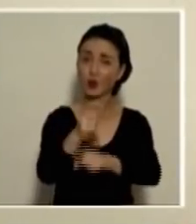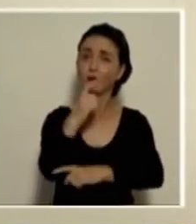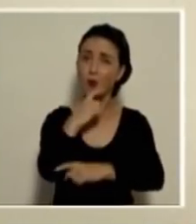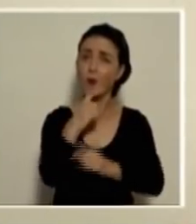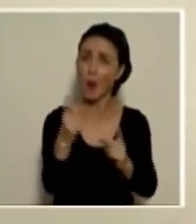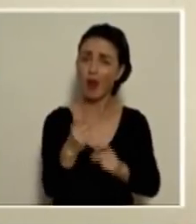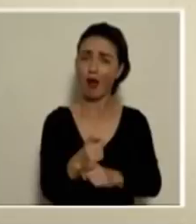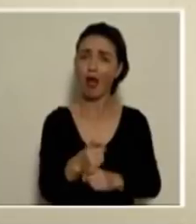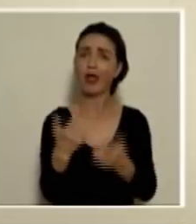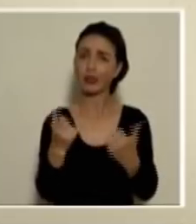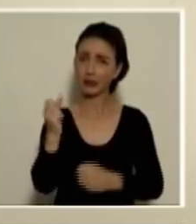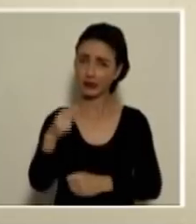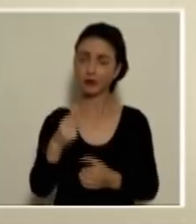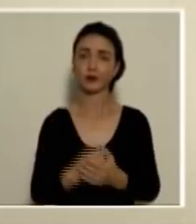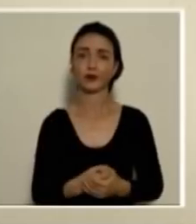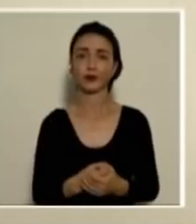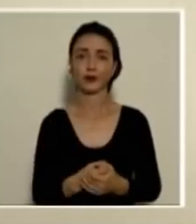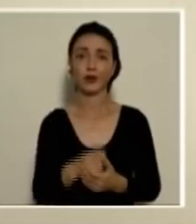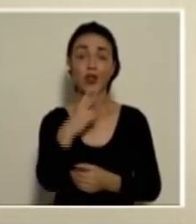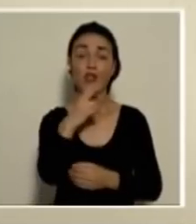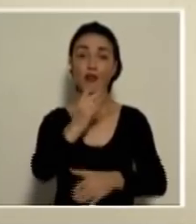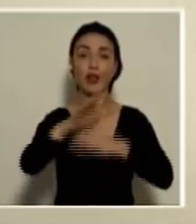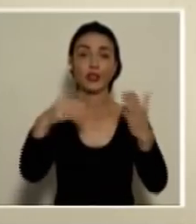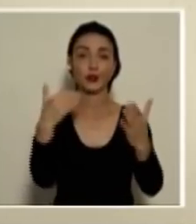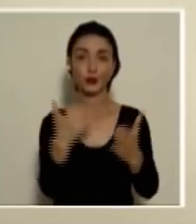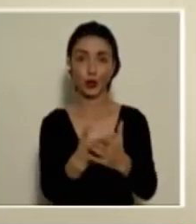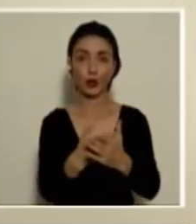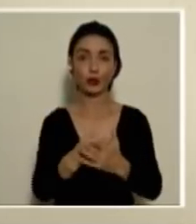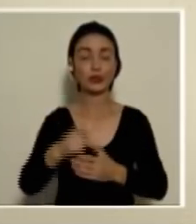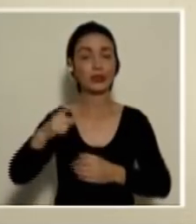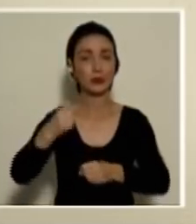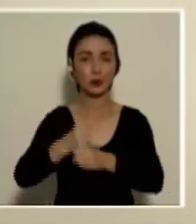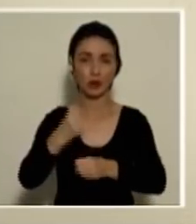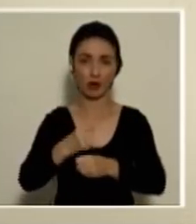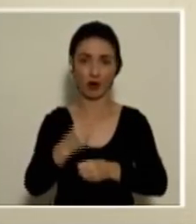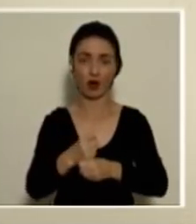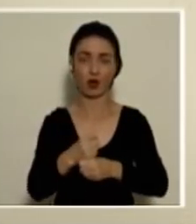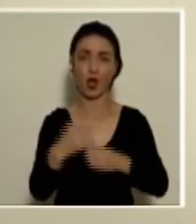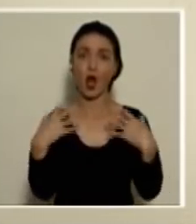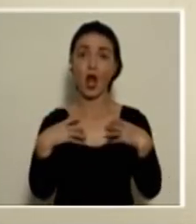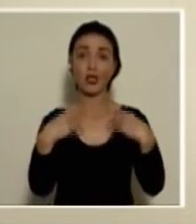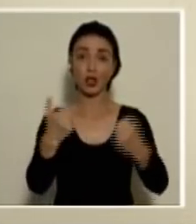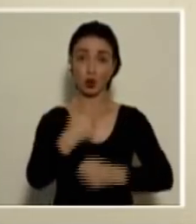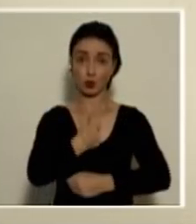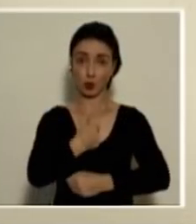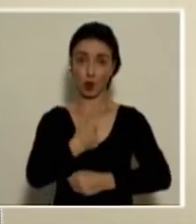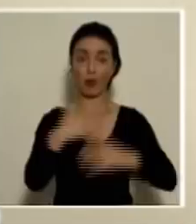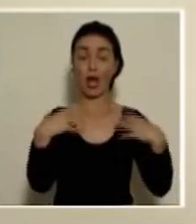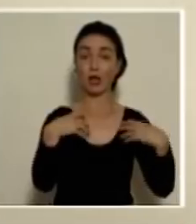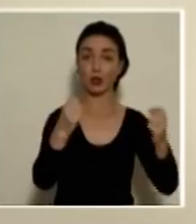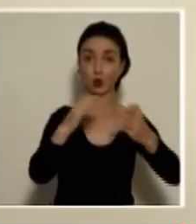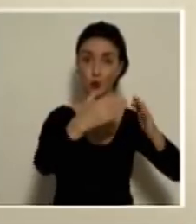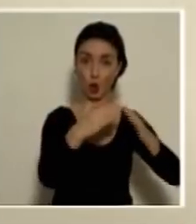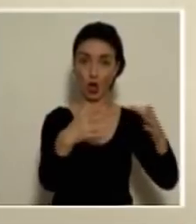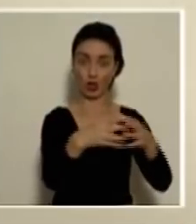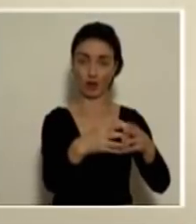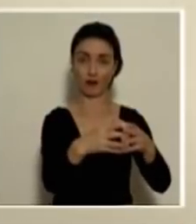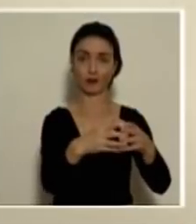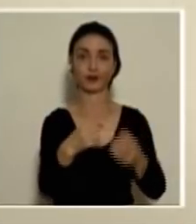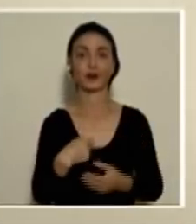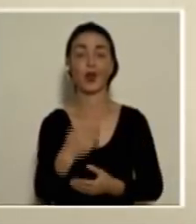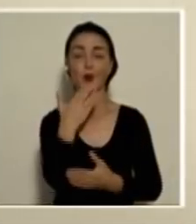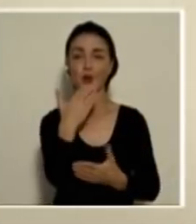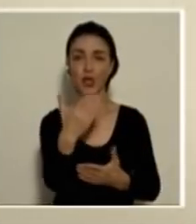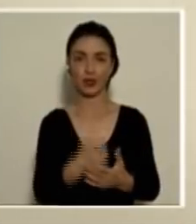complicada, es difícil y realmente todos tenemos que trabajar por la salud individual y por la salud colectiva. Esa es mi